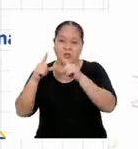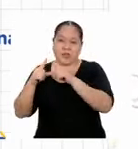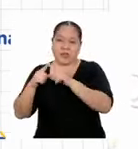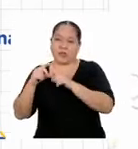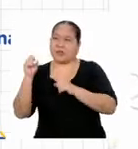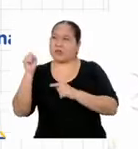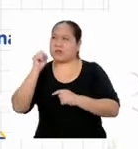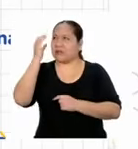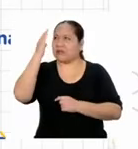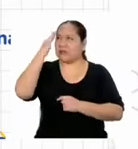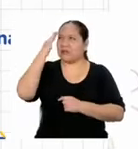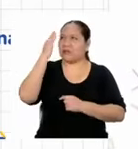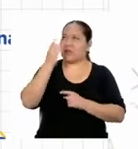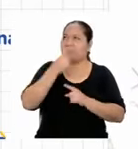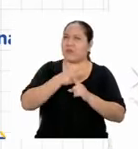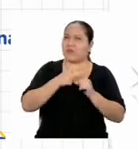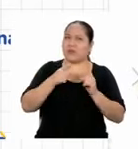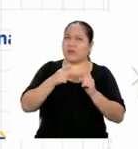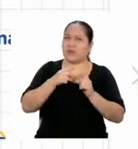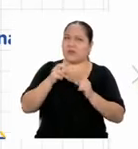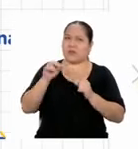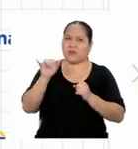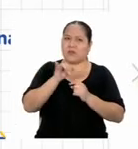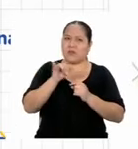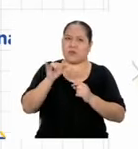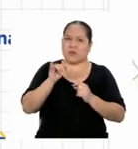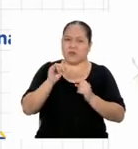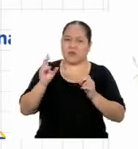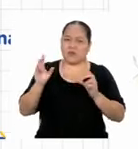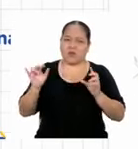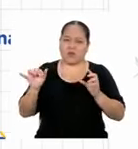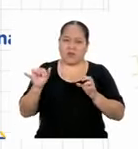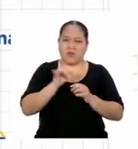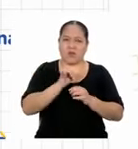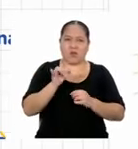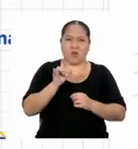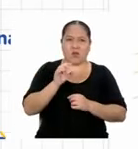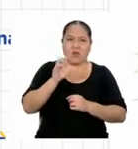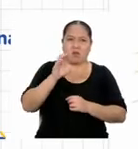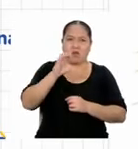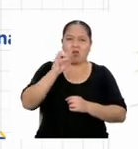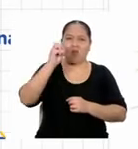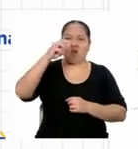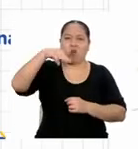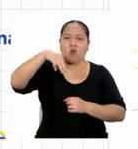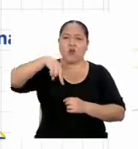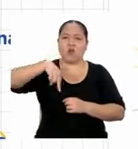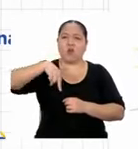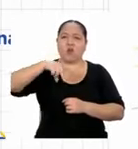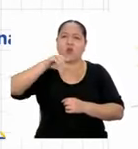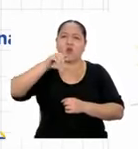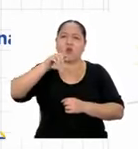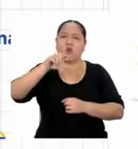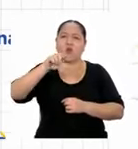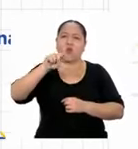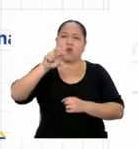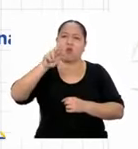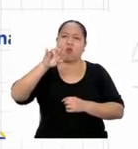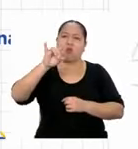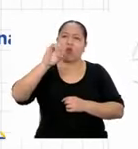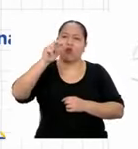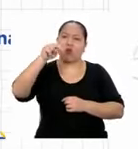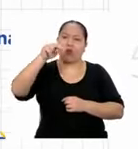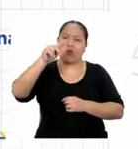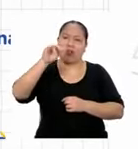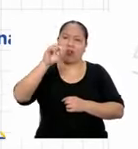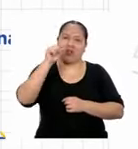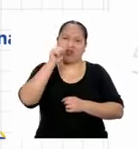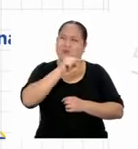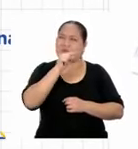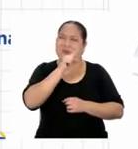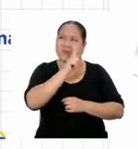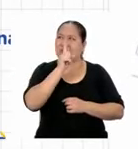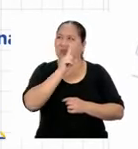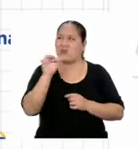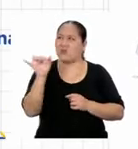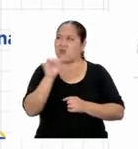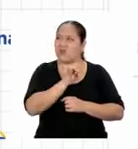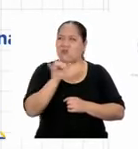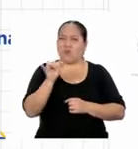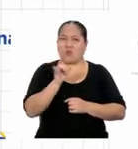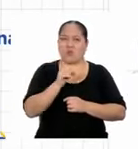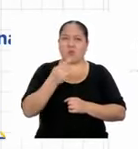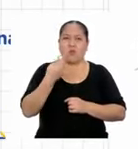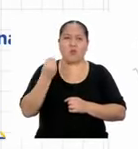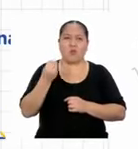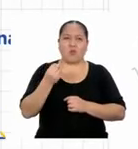Pero solo aquellos que son congruentes. O sea, que son iguales en tamaño y forma. Y aquí veo que no son congruentes porque